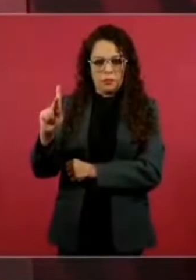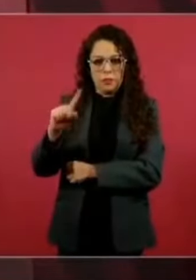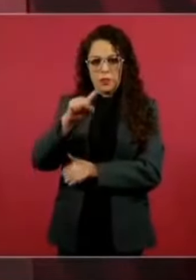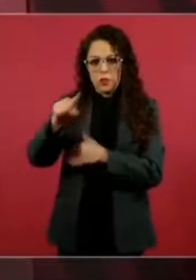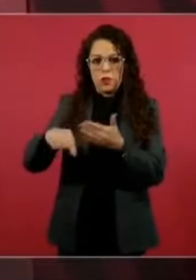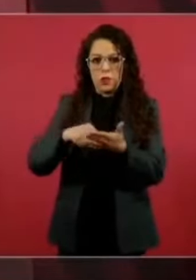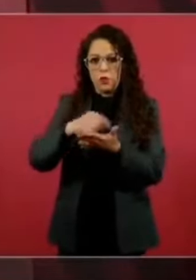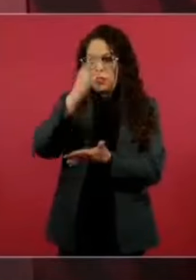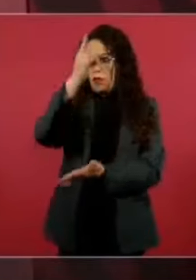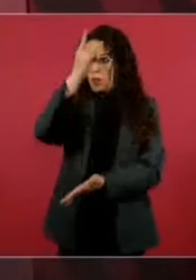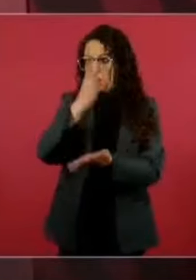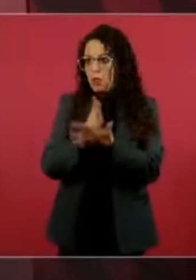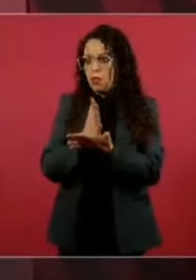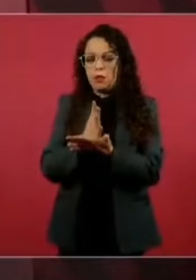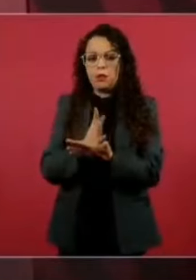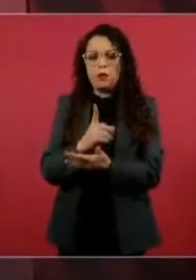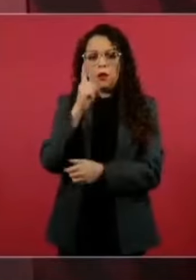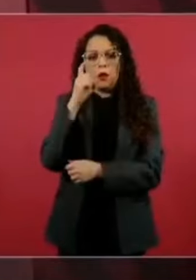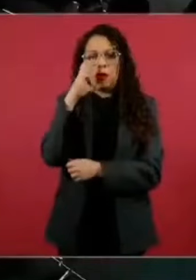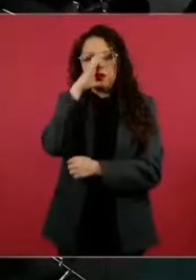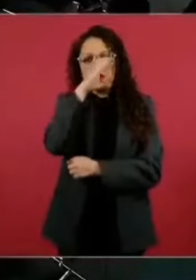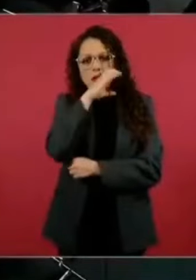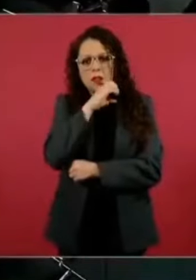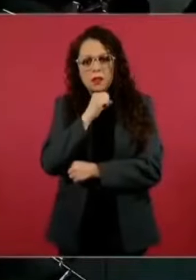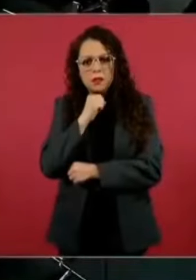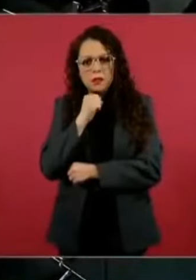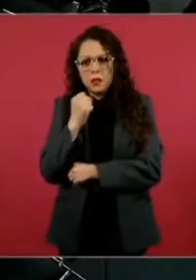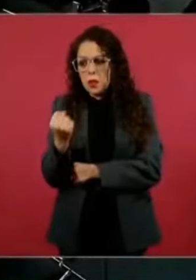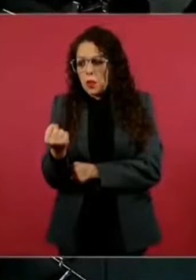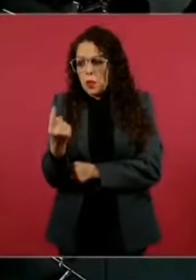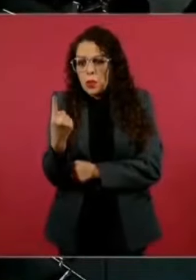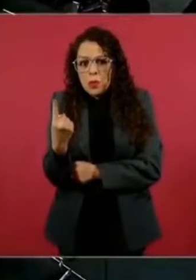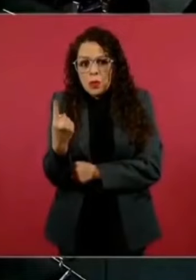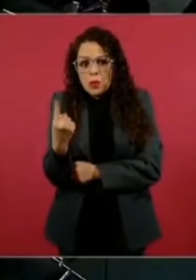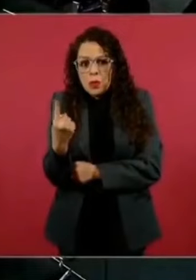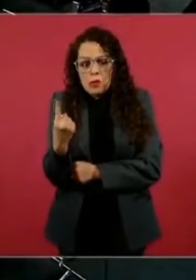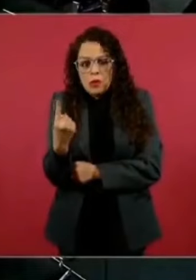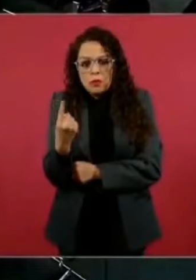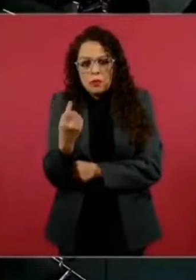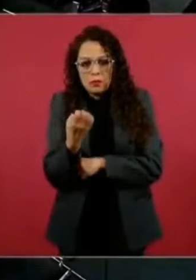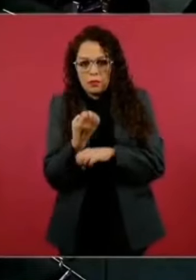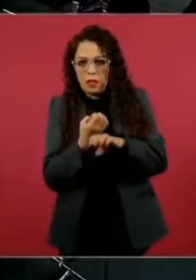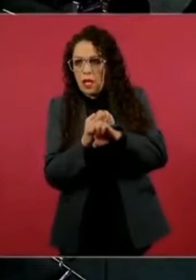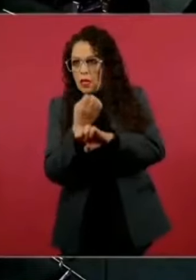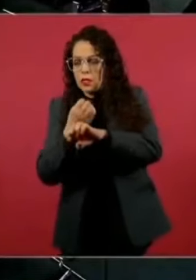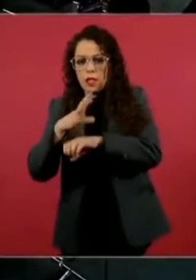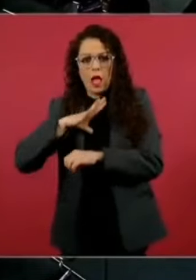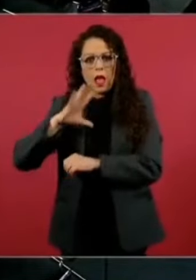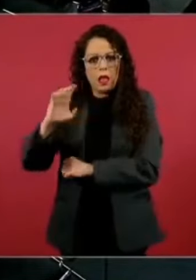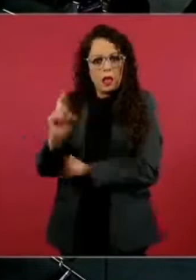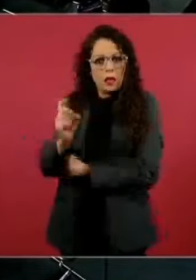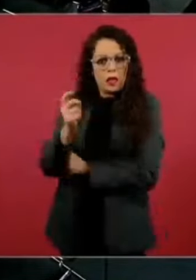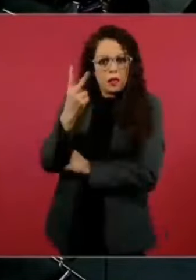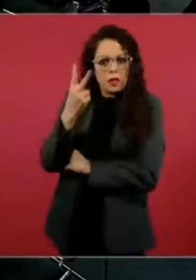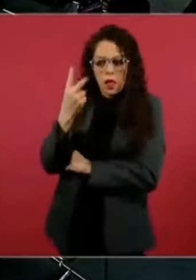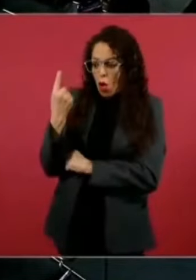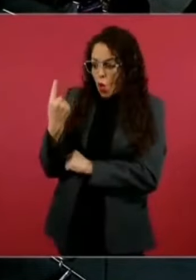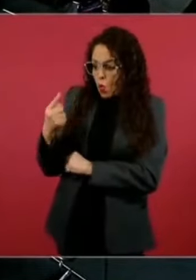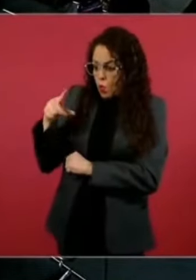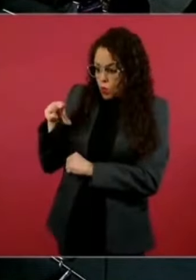dónde está la polarización? Si hay 32 entidades y se pierde